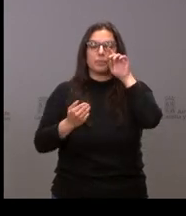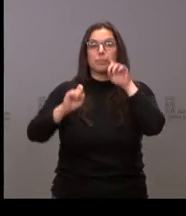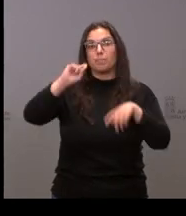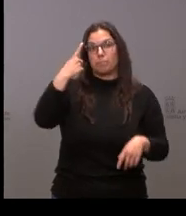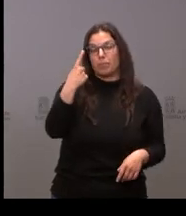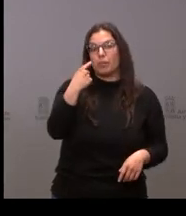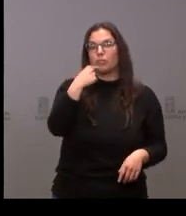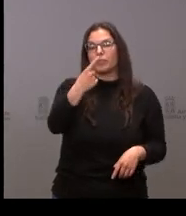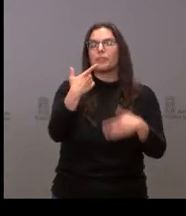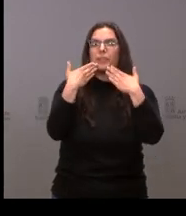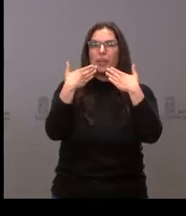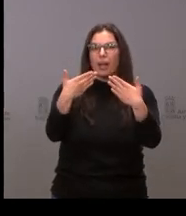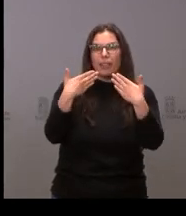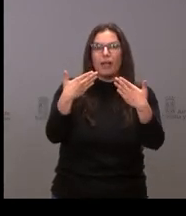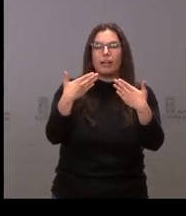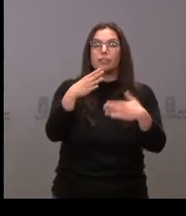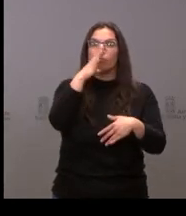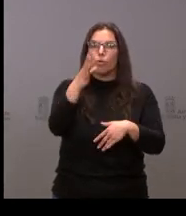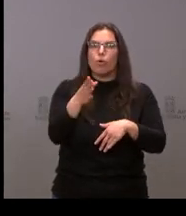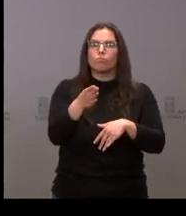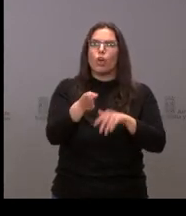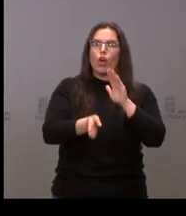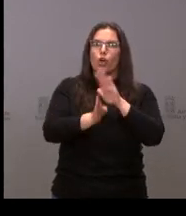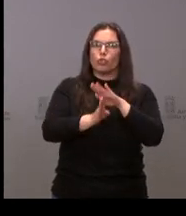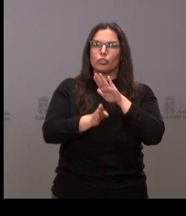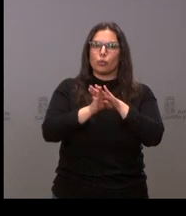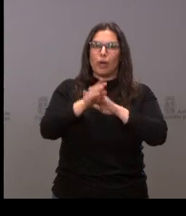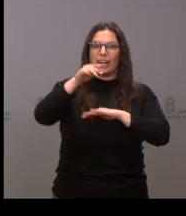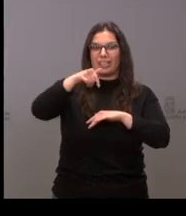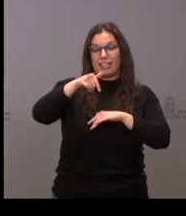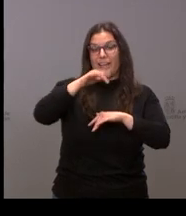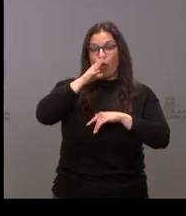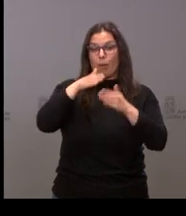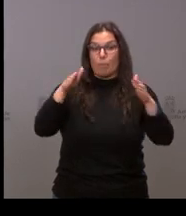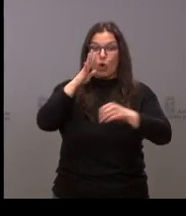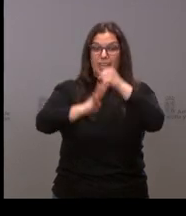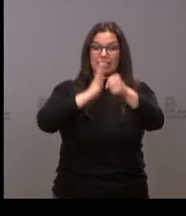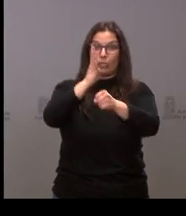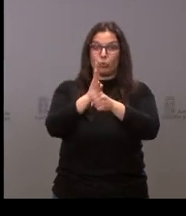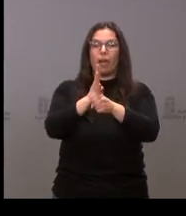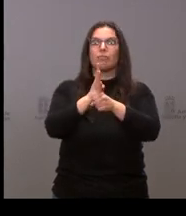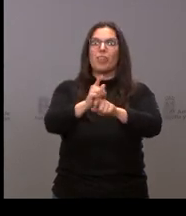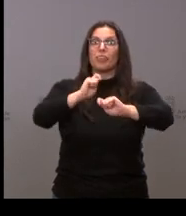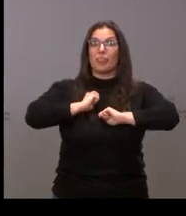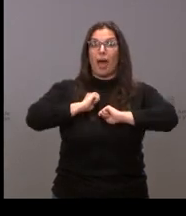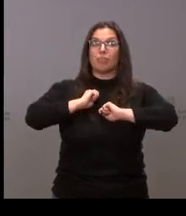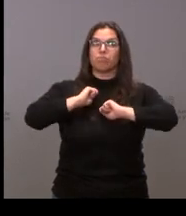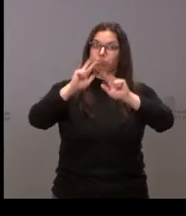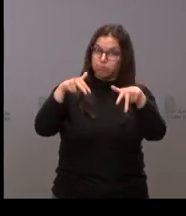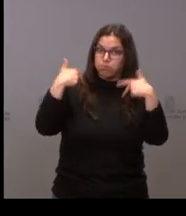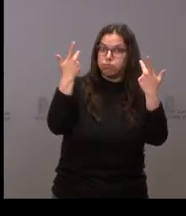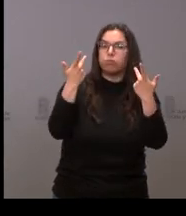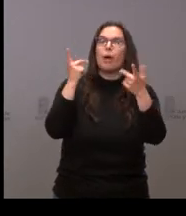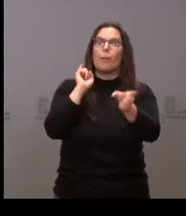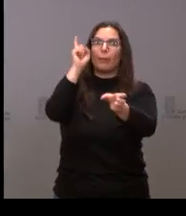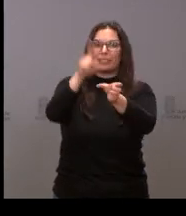antes de nada dar las gracias por mantener una legislatura más esta posibilidad de que los medios de la provincia participemos